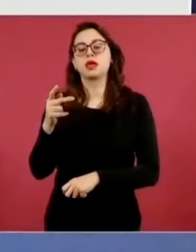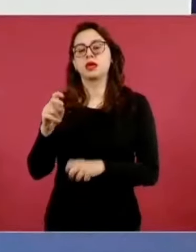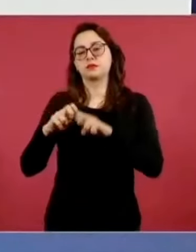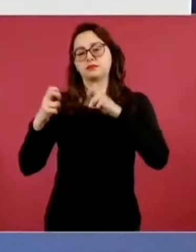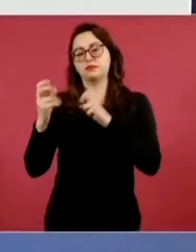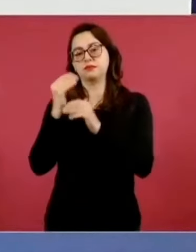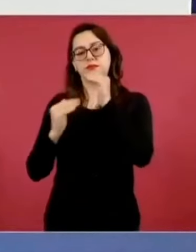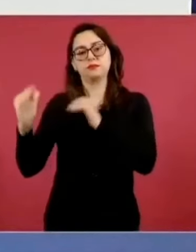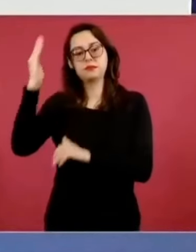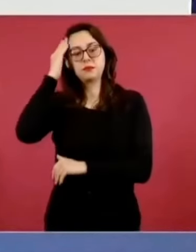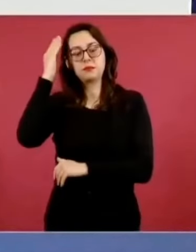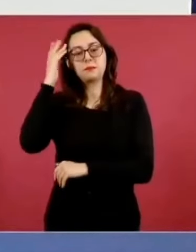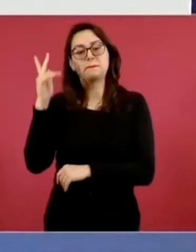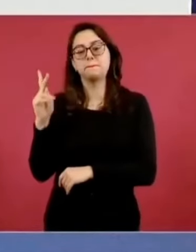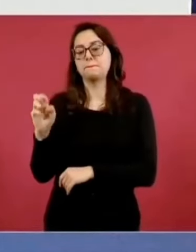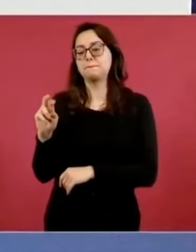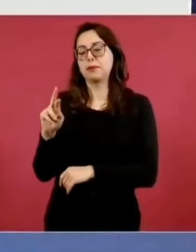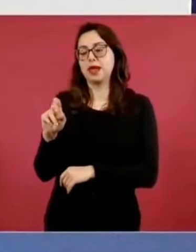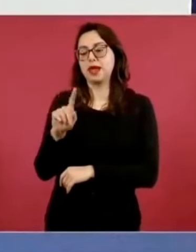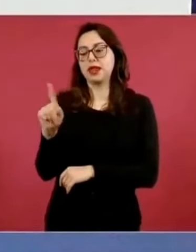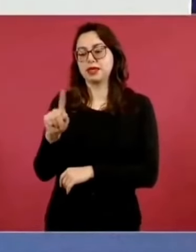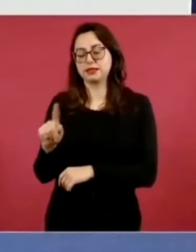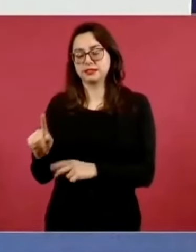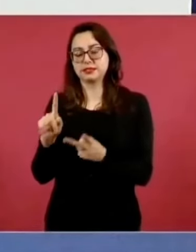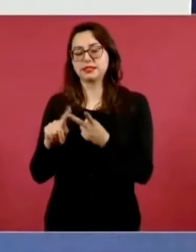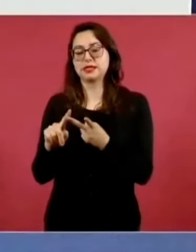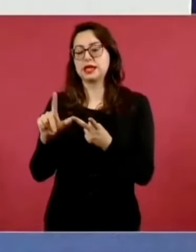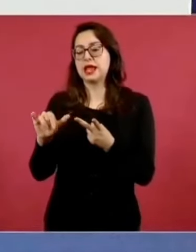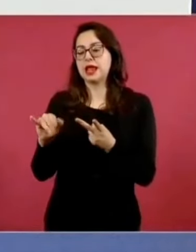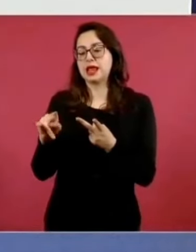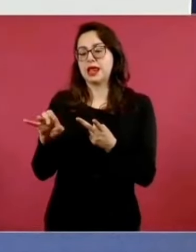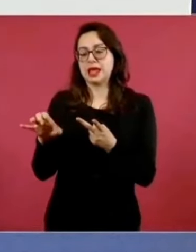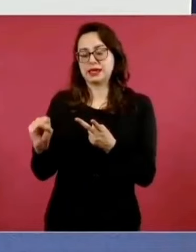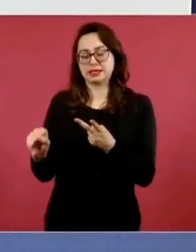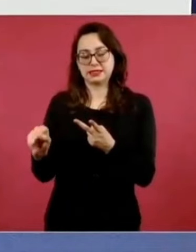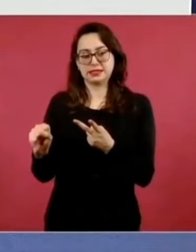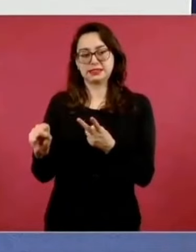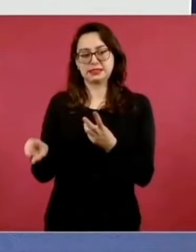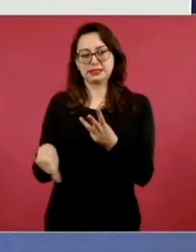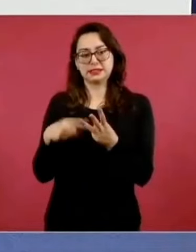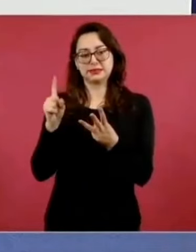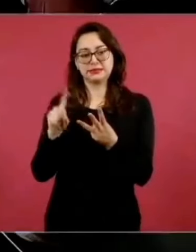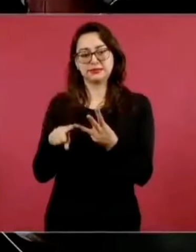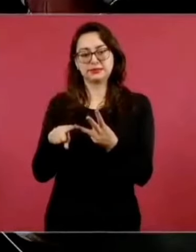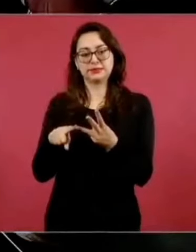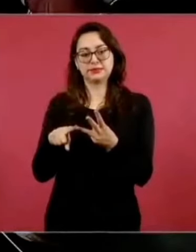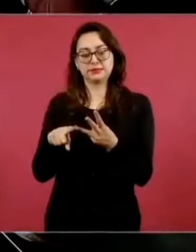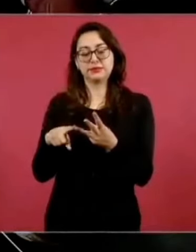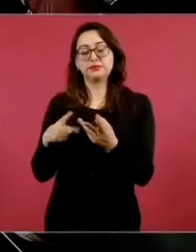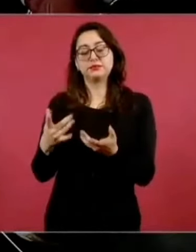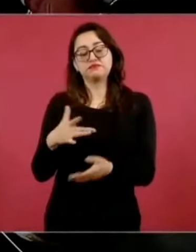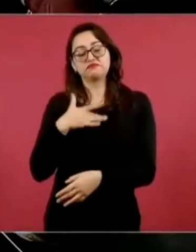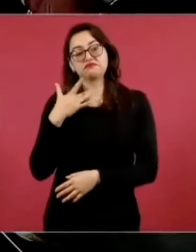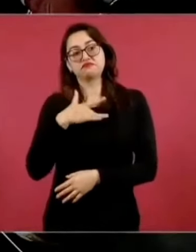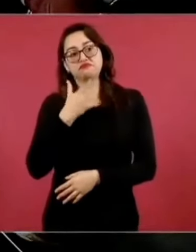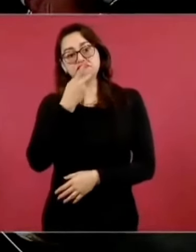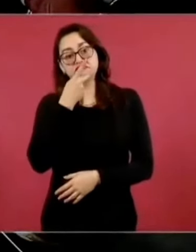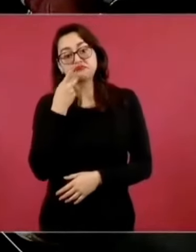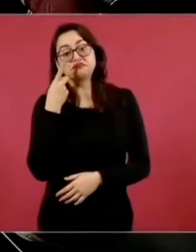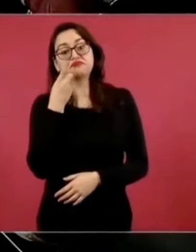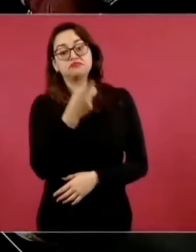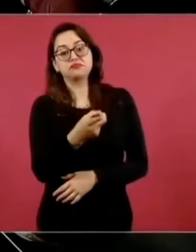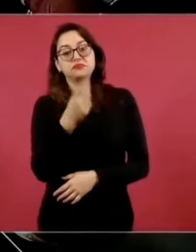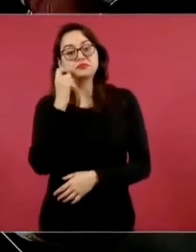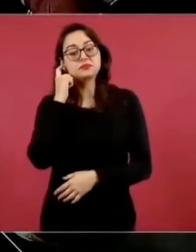El ministro Lainez, integrante de la segunda sala, se excusó para